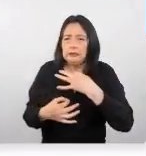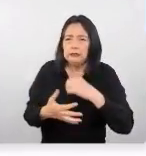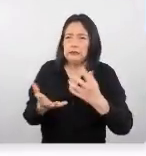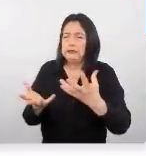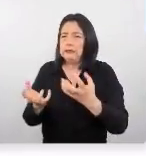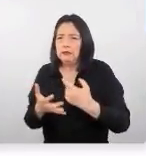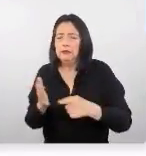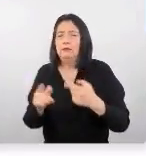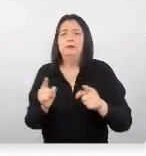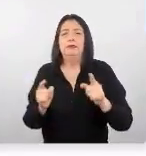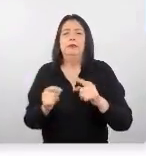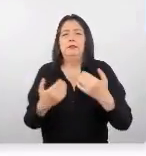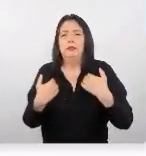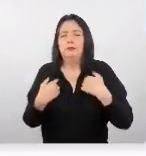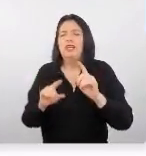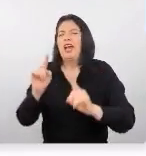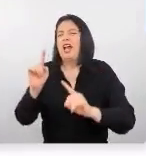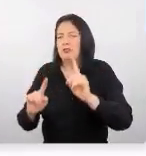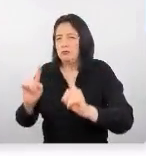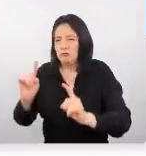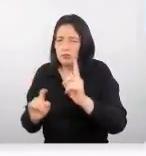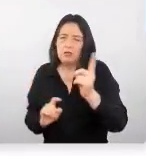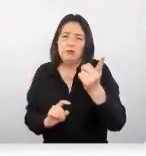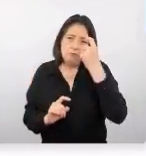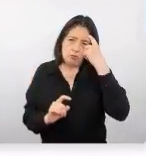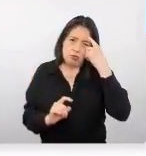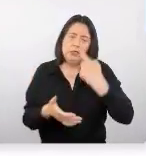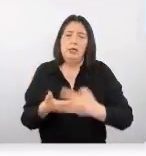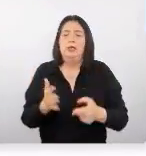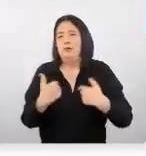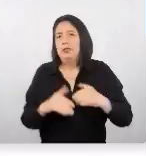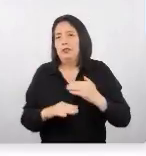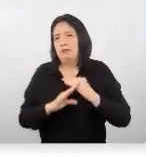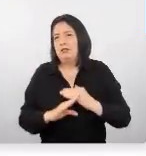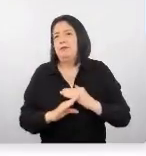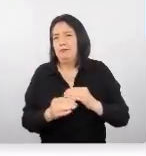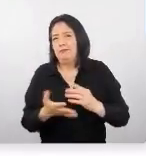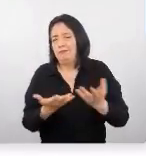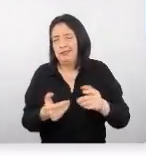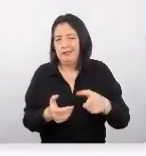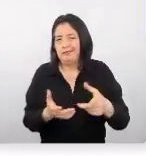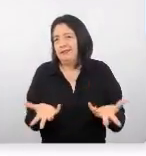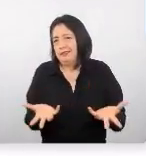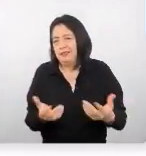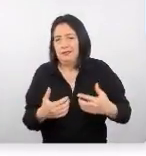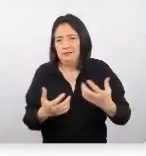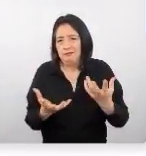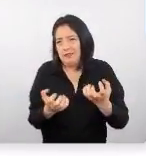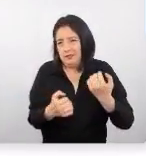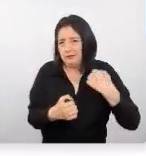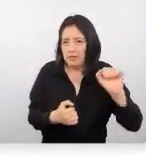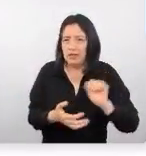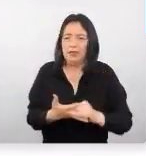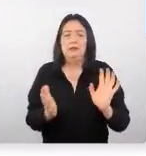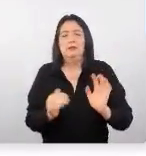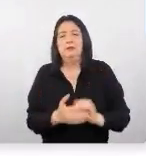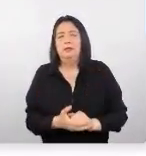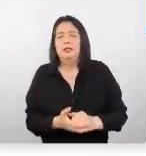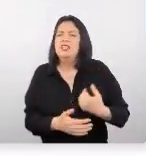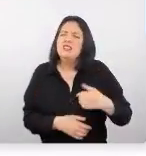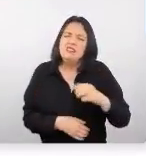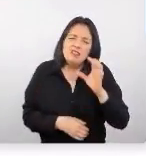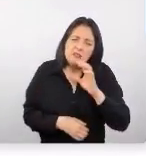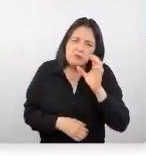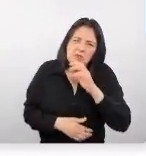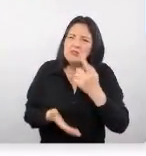sin embargo, todavía tenemos algunas políticas que podrían restringir estas ganas de viajar, hay que ir buscando